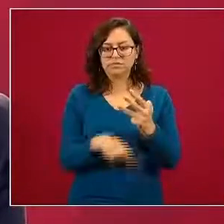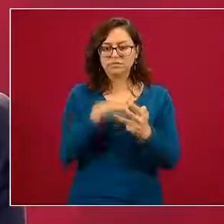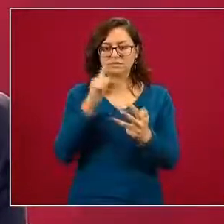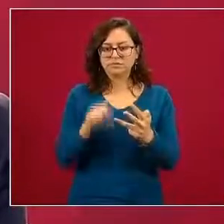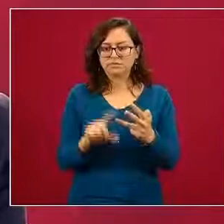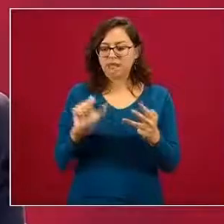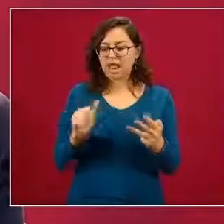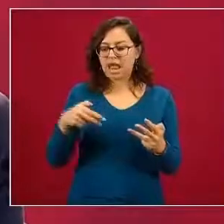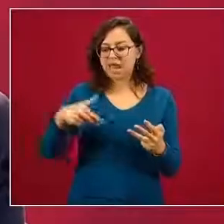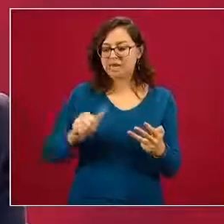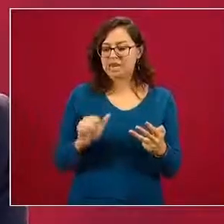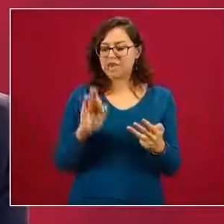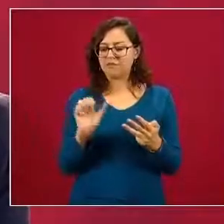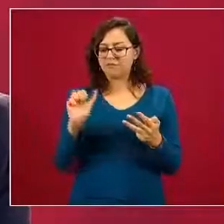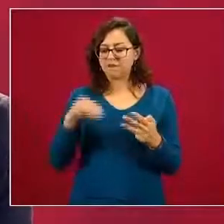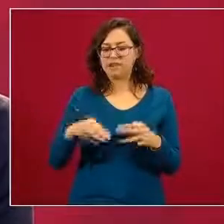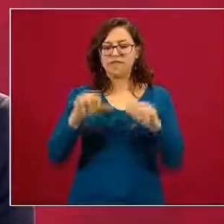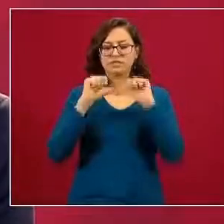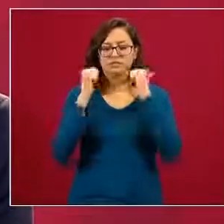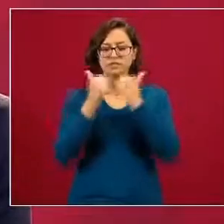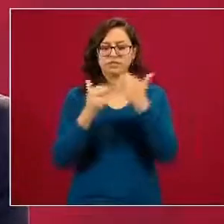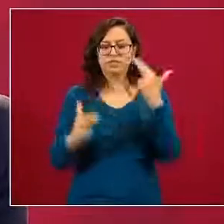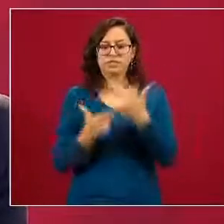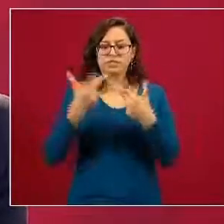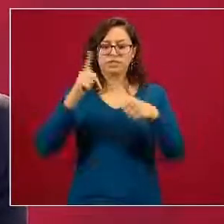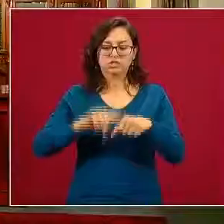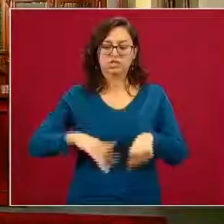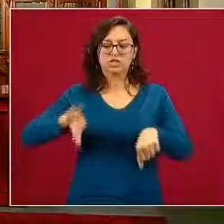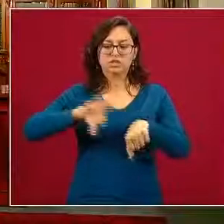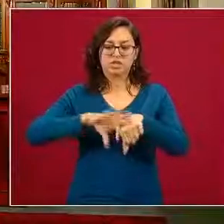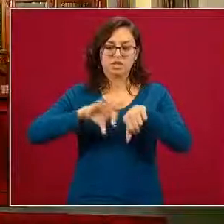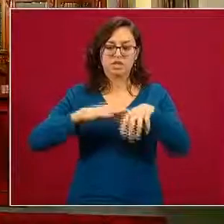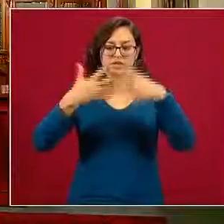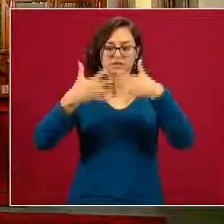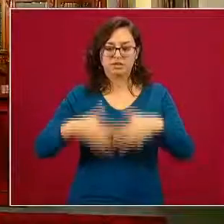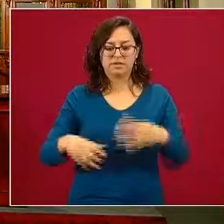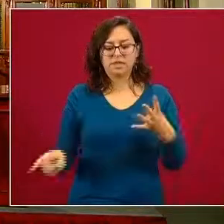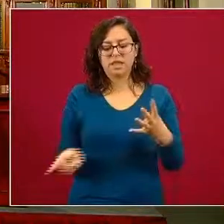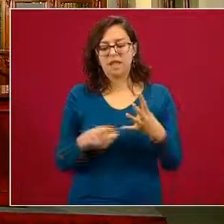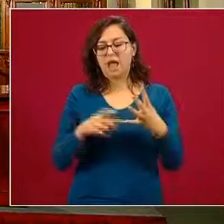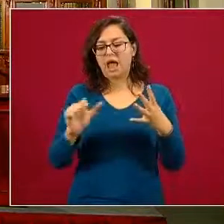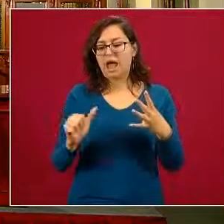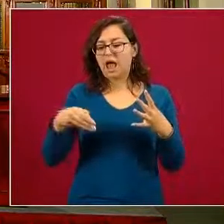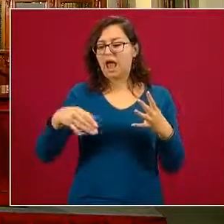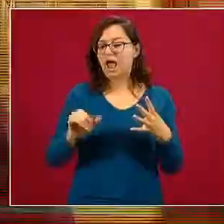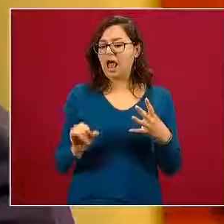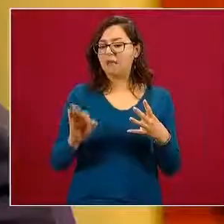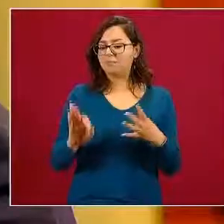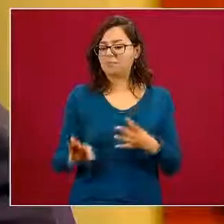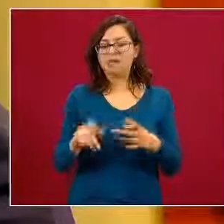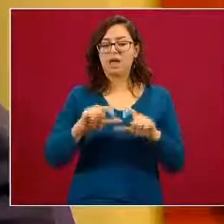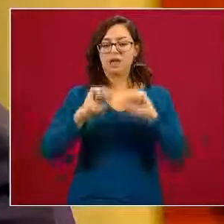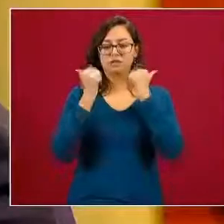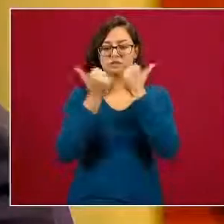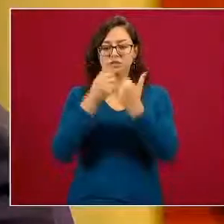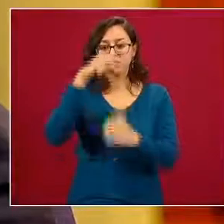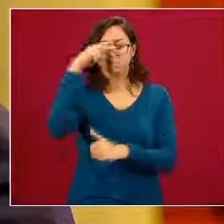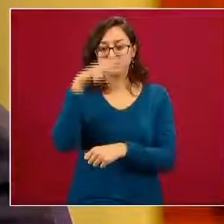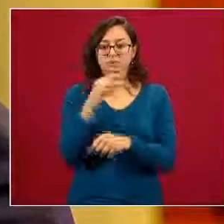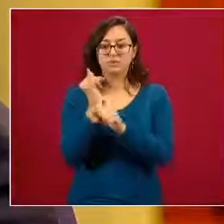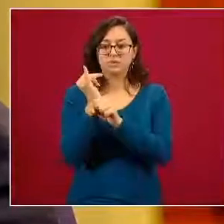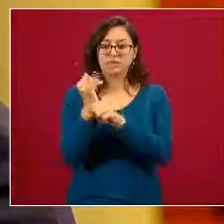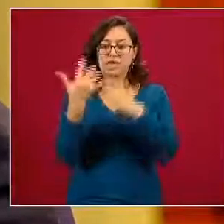ANAFAM la Asociación Nacional de la Industria Farmacéutica y de AMIF la Asociación Mexicana de